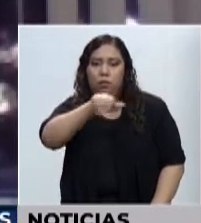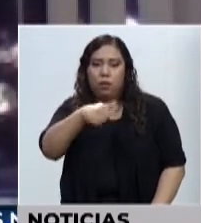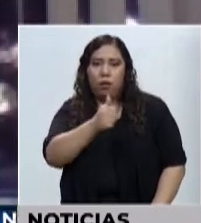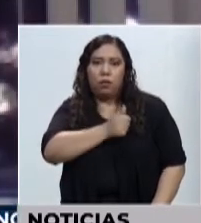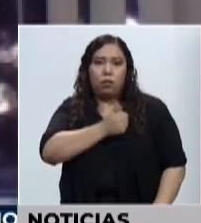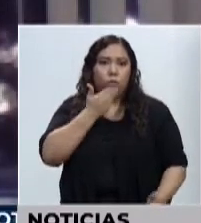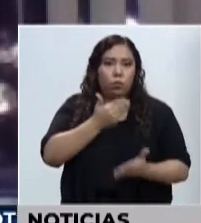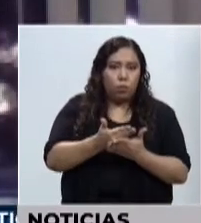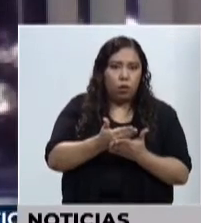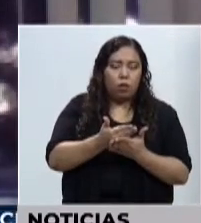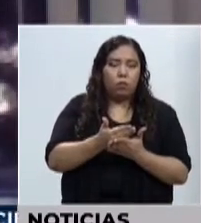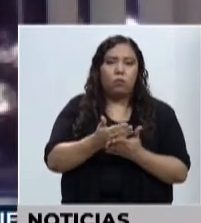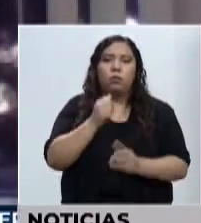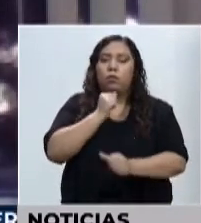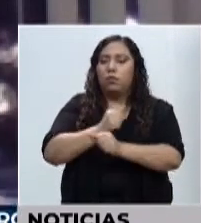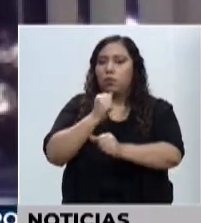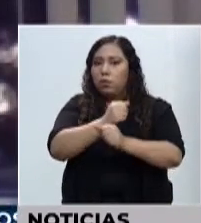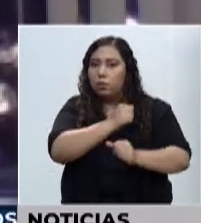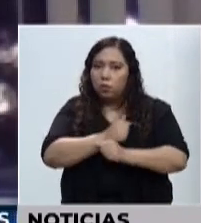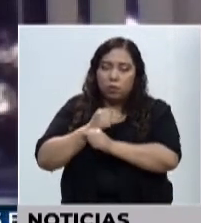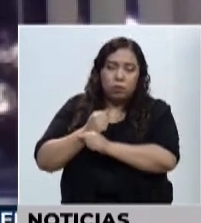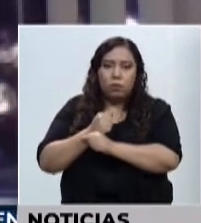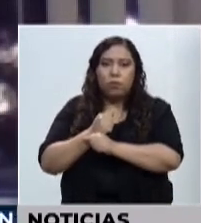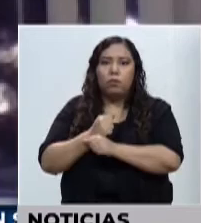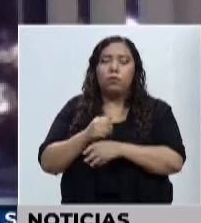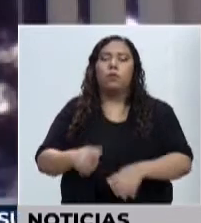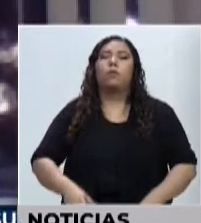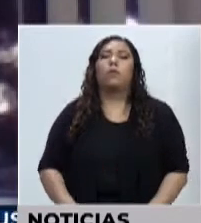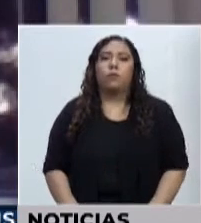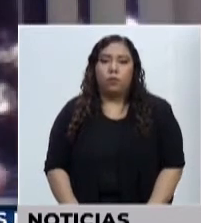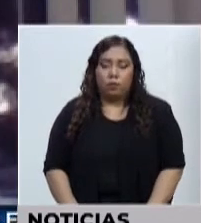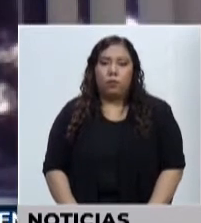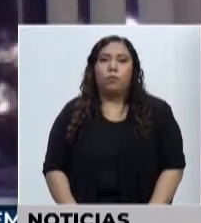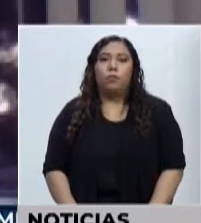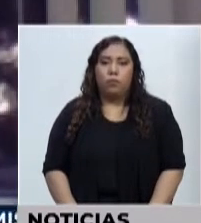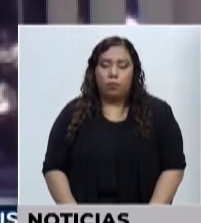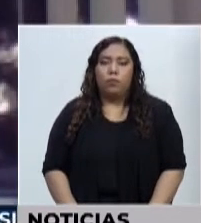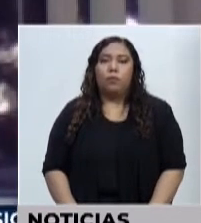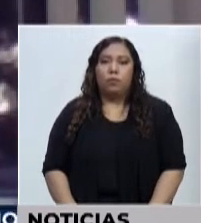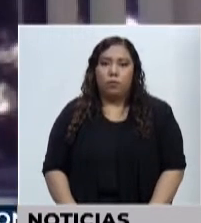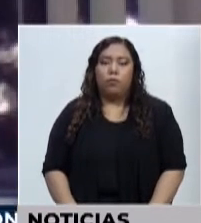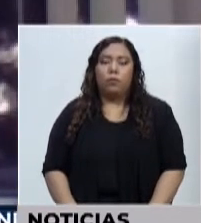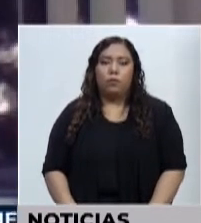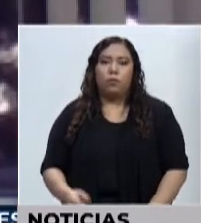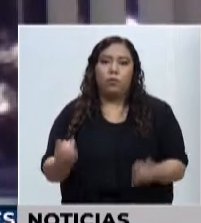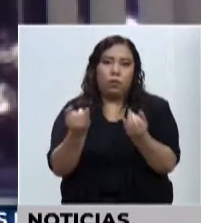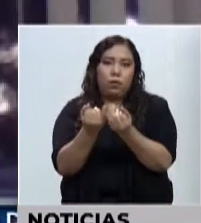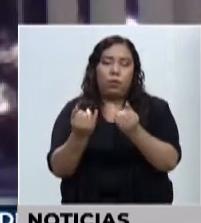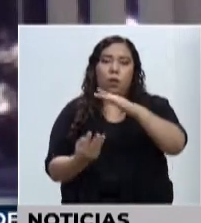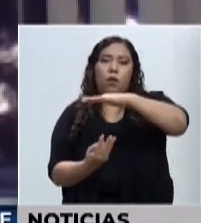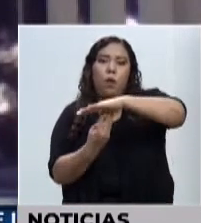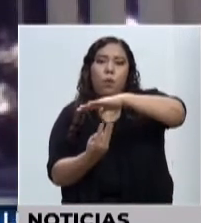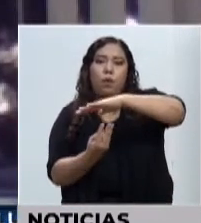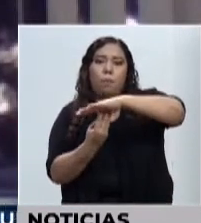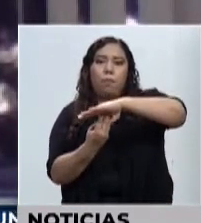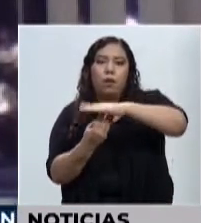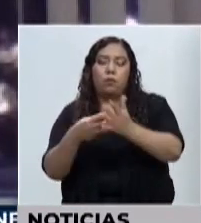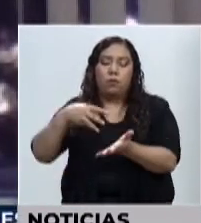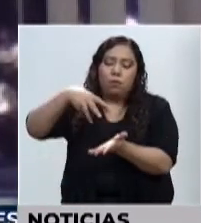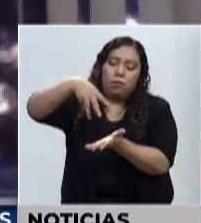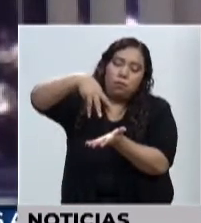el hacer y el ser, es como que tuviéramos una mesa de tres patas. Si una de estas falla,